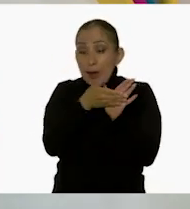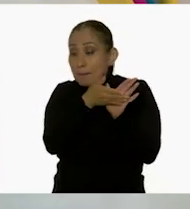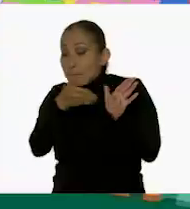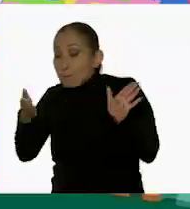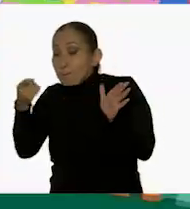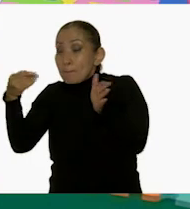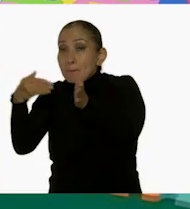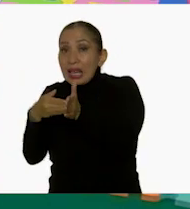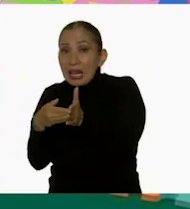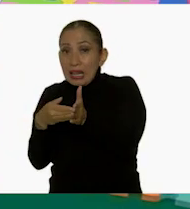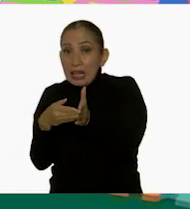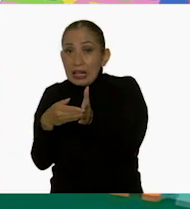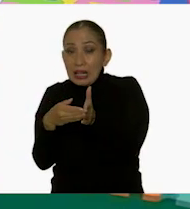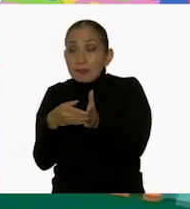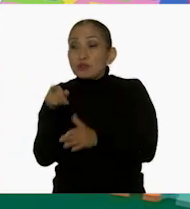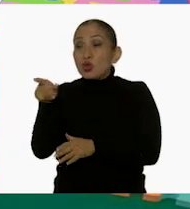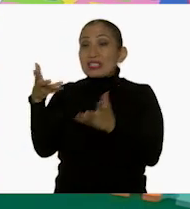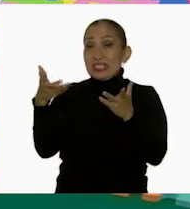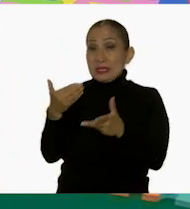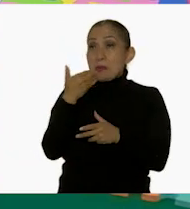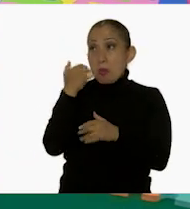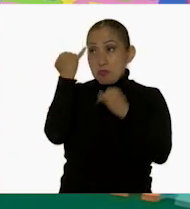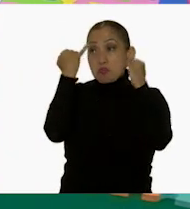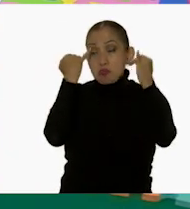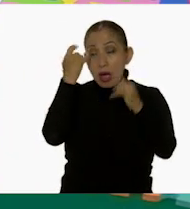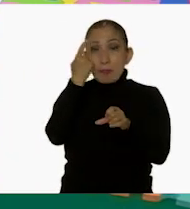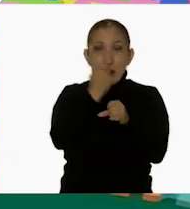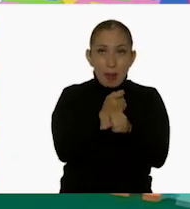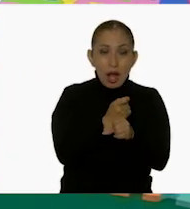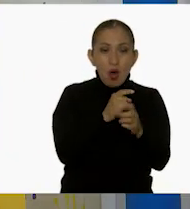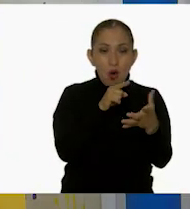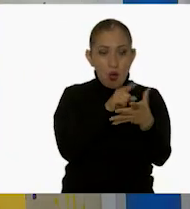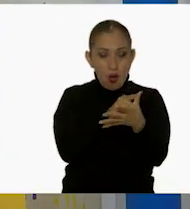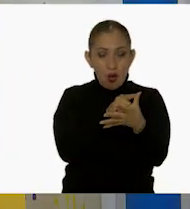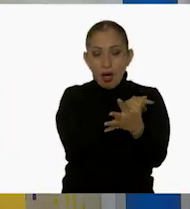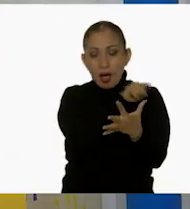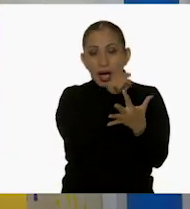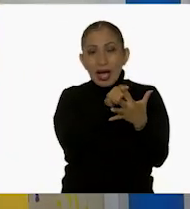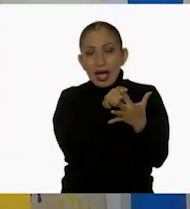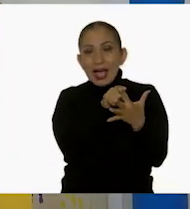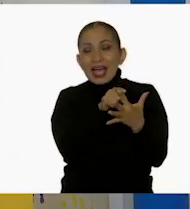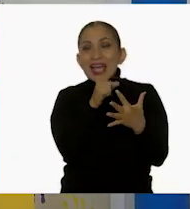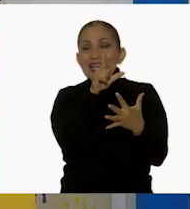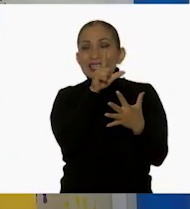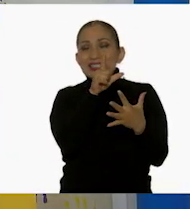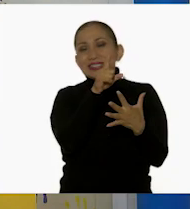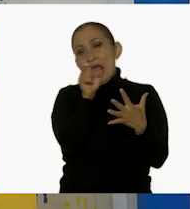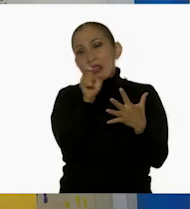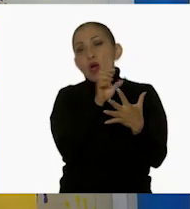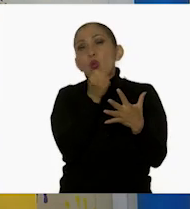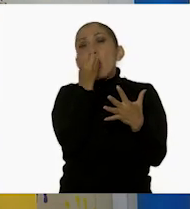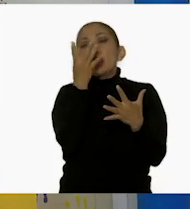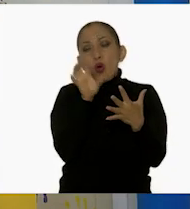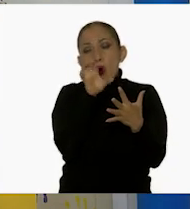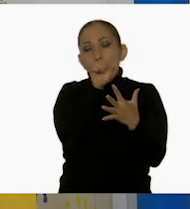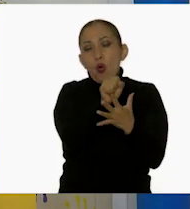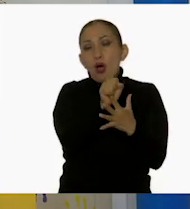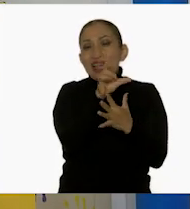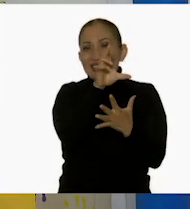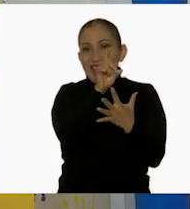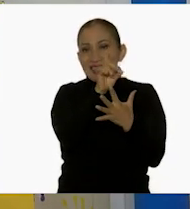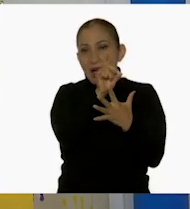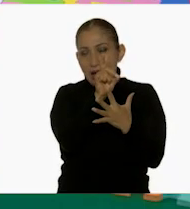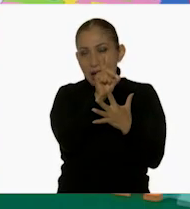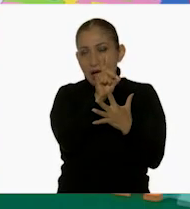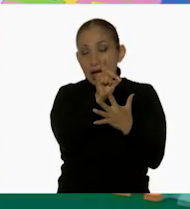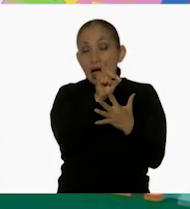bien. Lo que tú hiciste es una buena estrategia. Primero llego a la siguiente centena, que serían los 30. Sí,